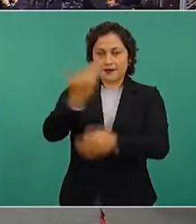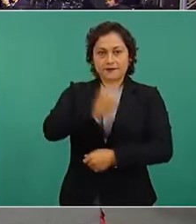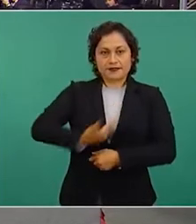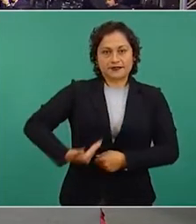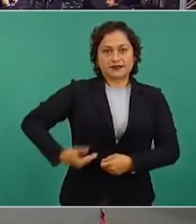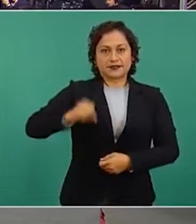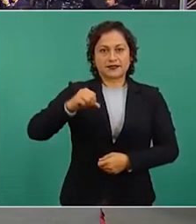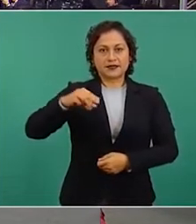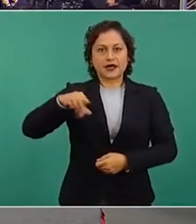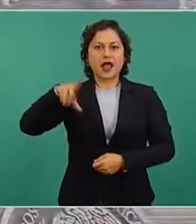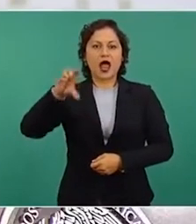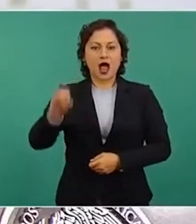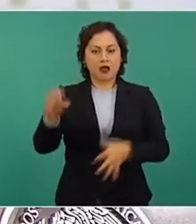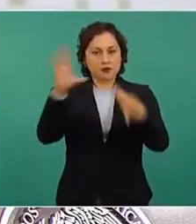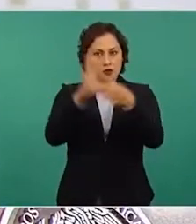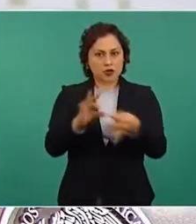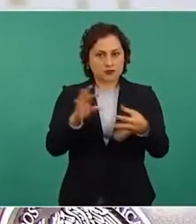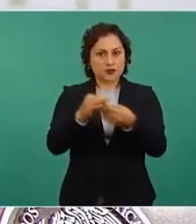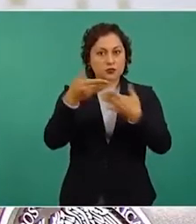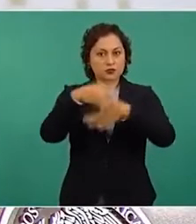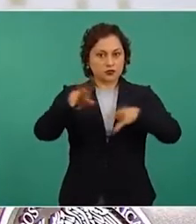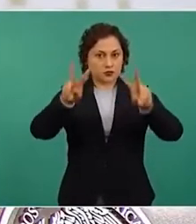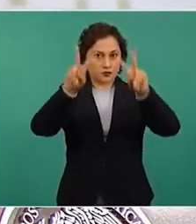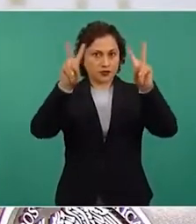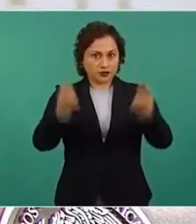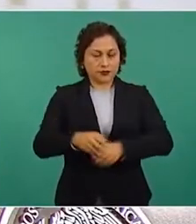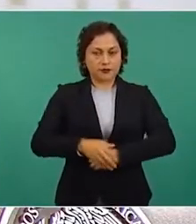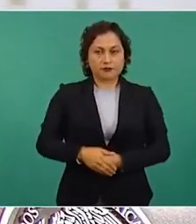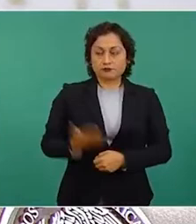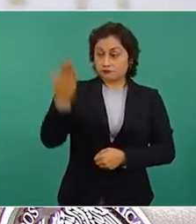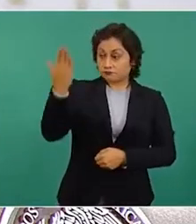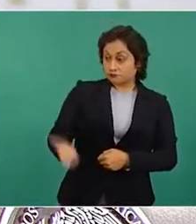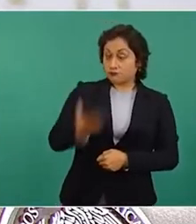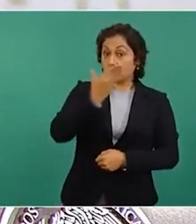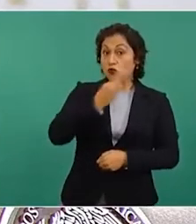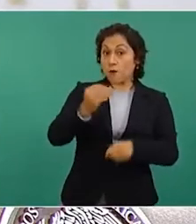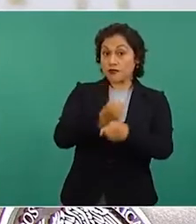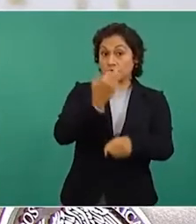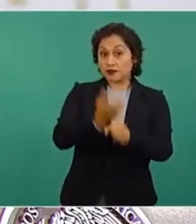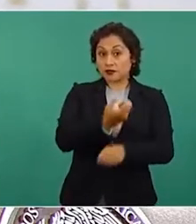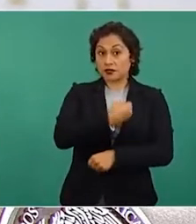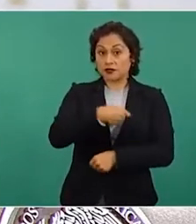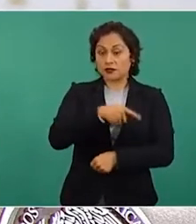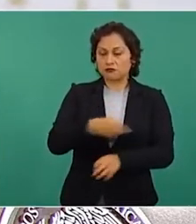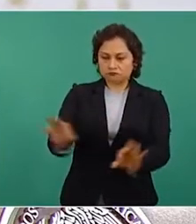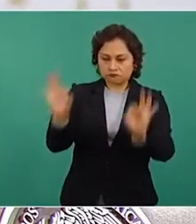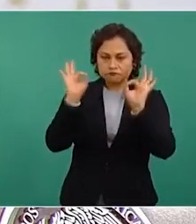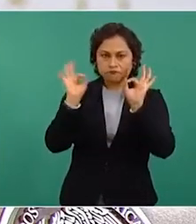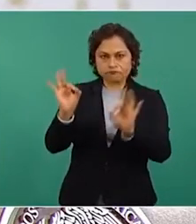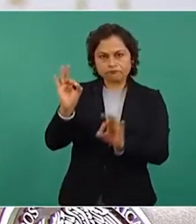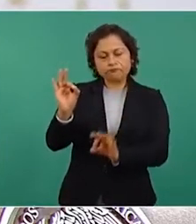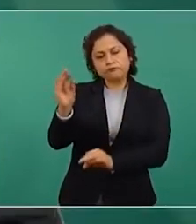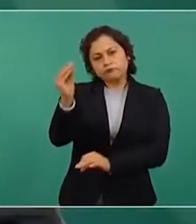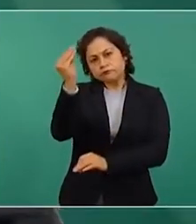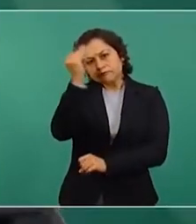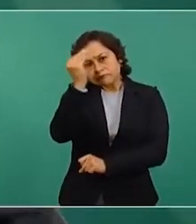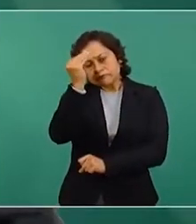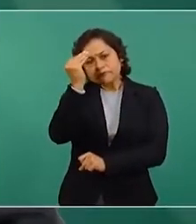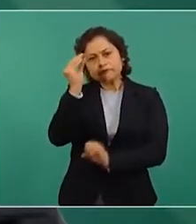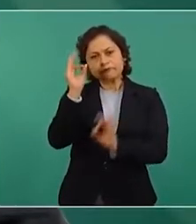sobre el secretario de Salud. Es un hombre sabio, recto, honesto, sensible,